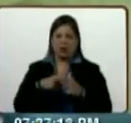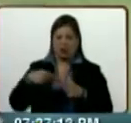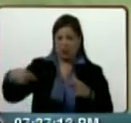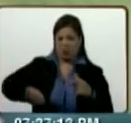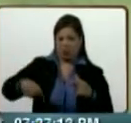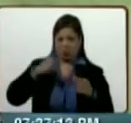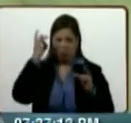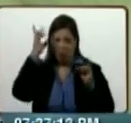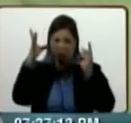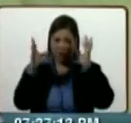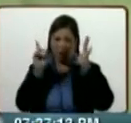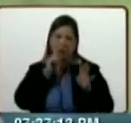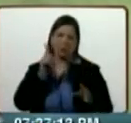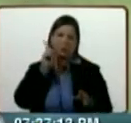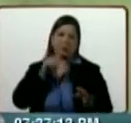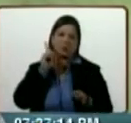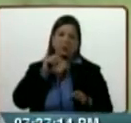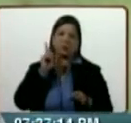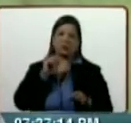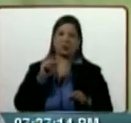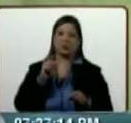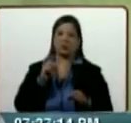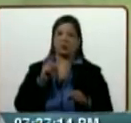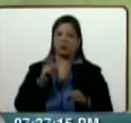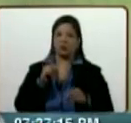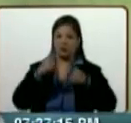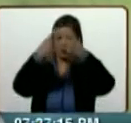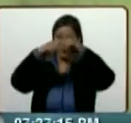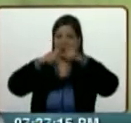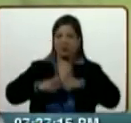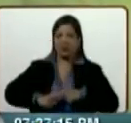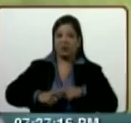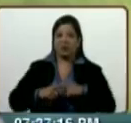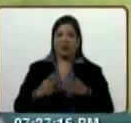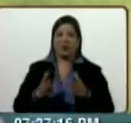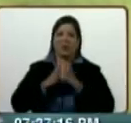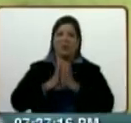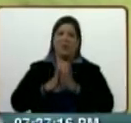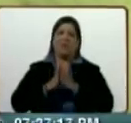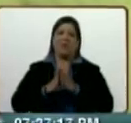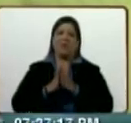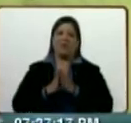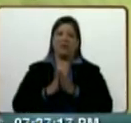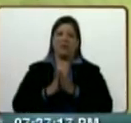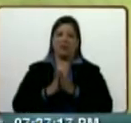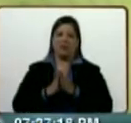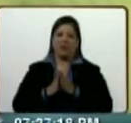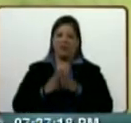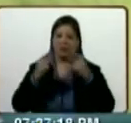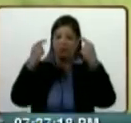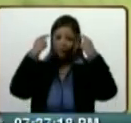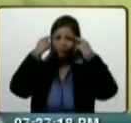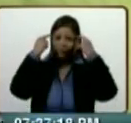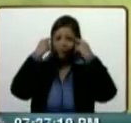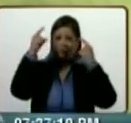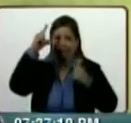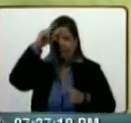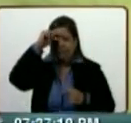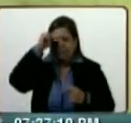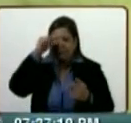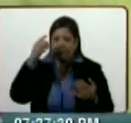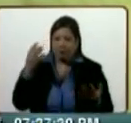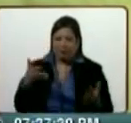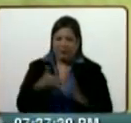Y dicen además que la data electoral va por Internet. No, señores. O sea, o son neófitos o son ignorantes de la materia.